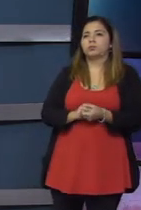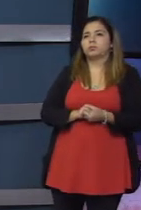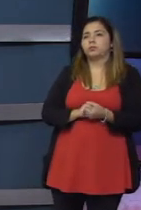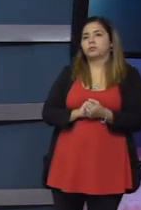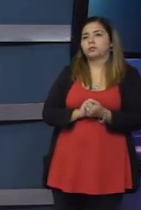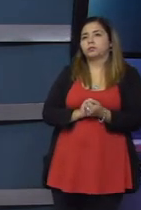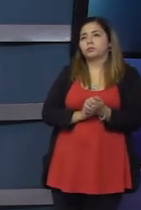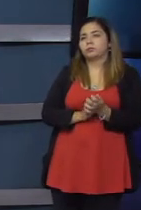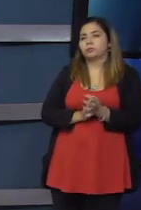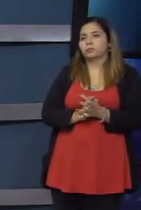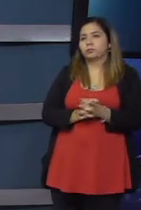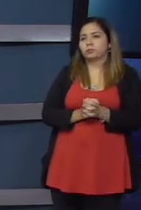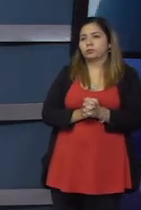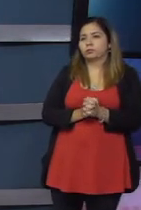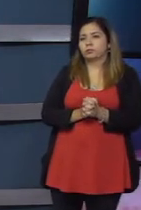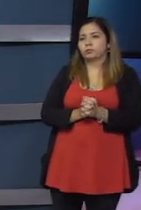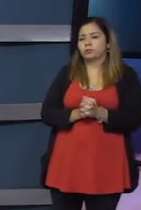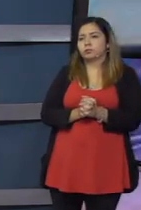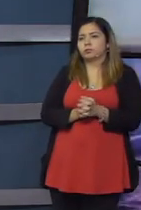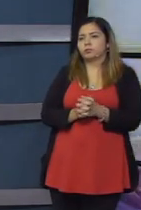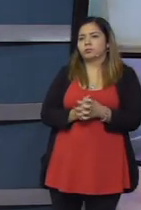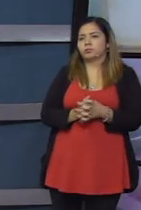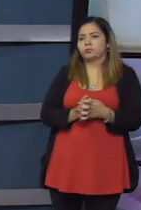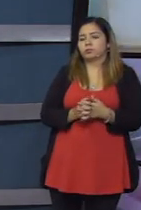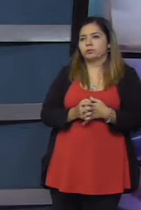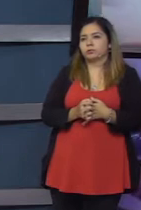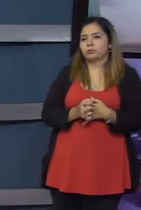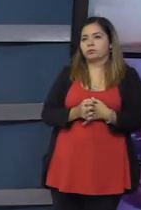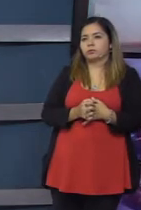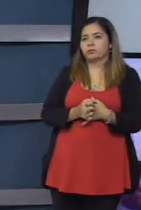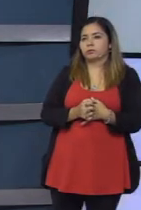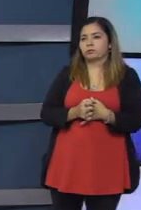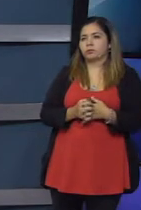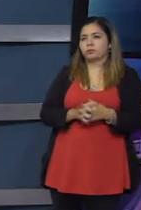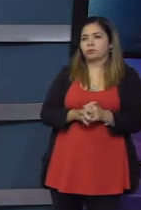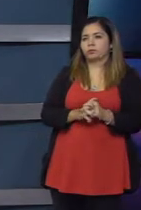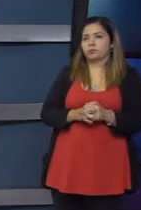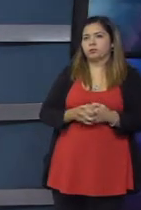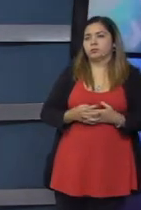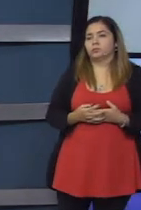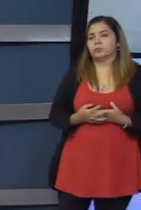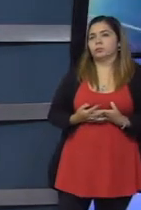rendido la luz de alerta de toda la sociedad y sobre todo de la Cámara de Diputados que obviamente